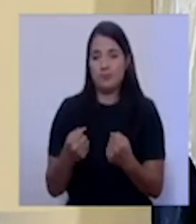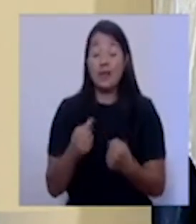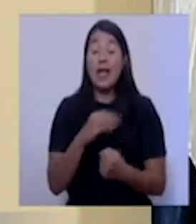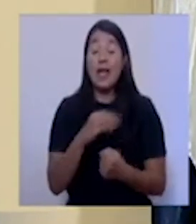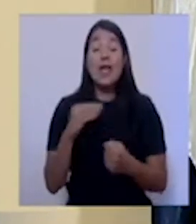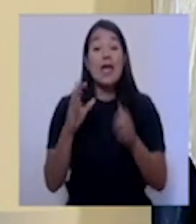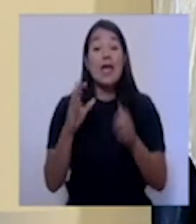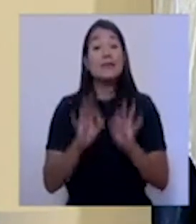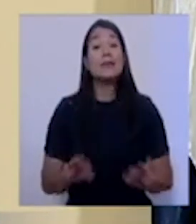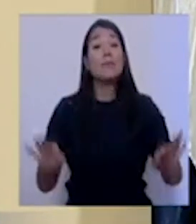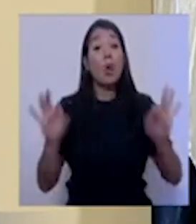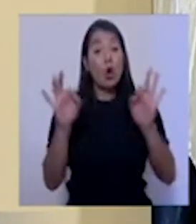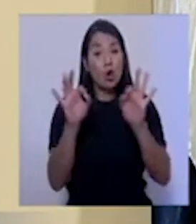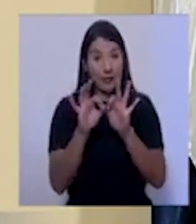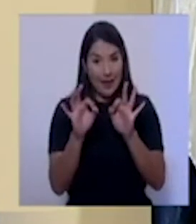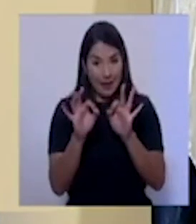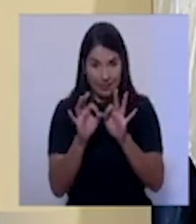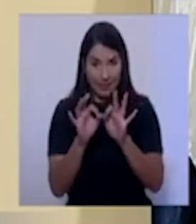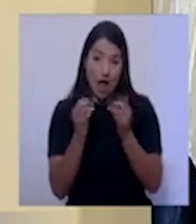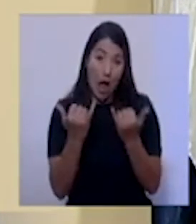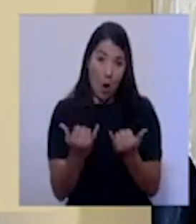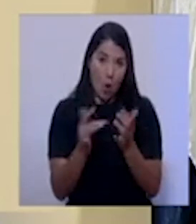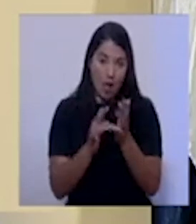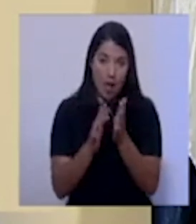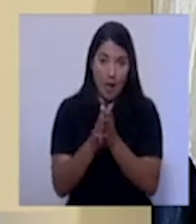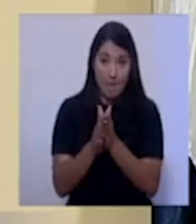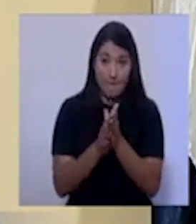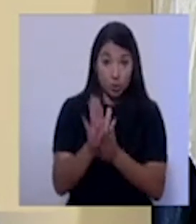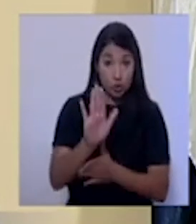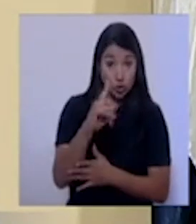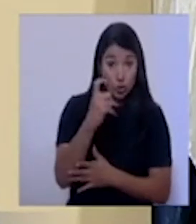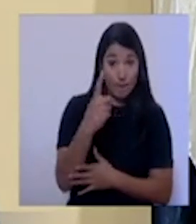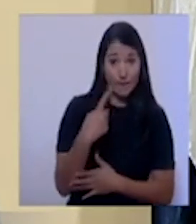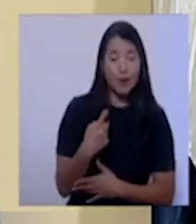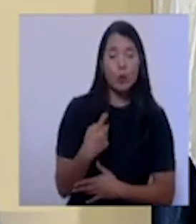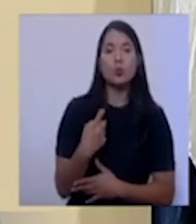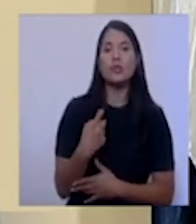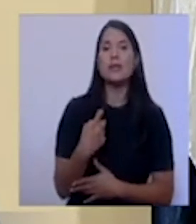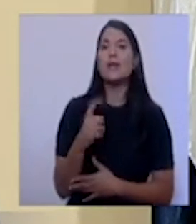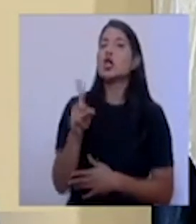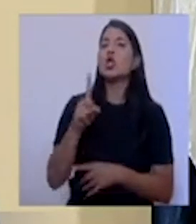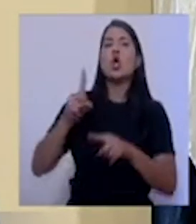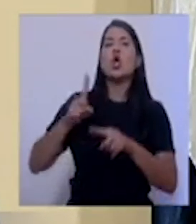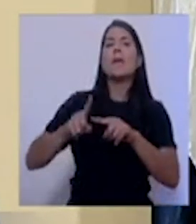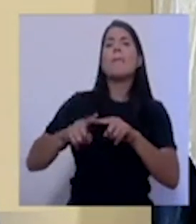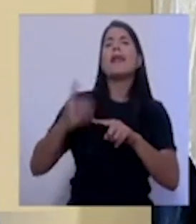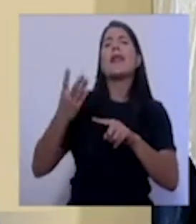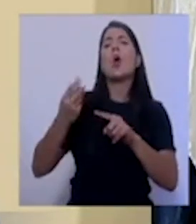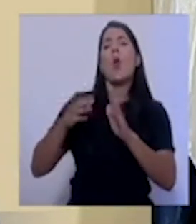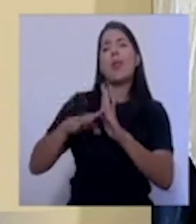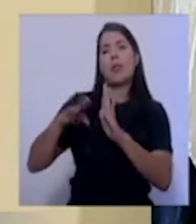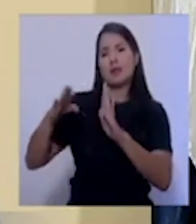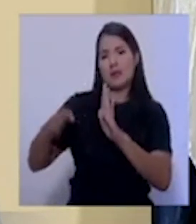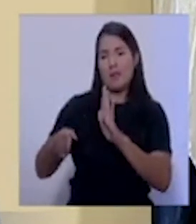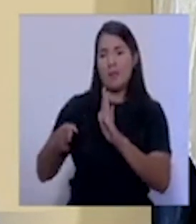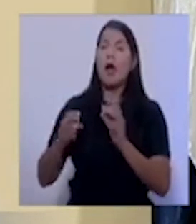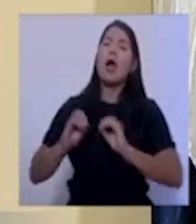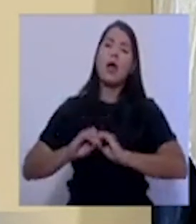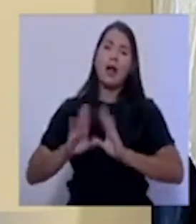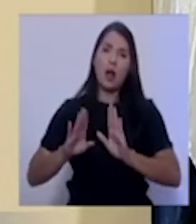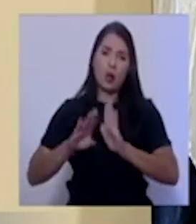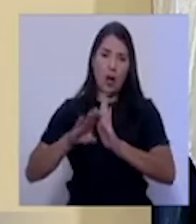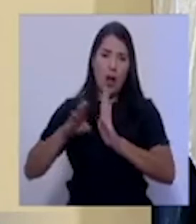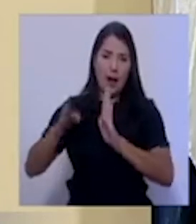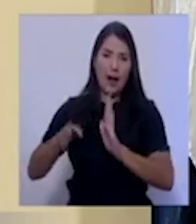pregunta, y lo hemos dicho ya varias veces, esto no se trata del número de camas. Obviamente las camas son importantes para darle atención a los